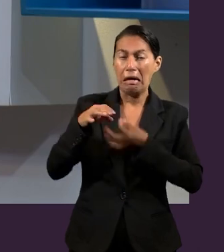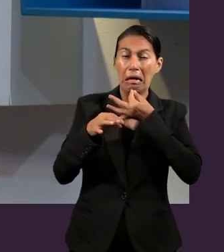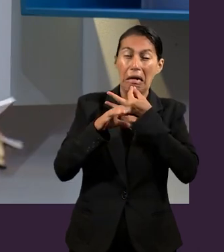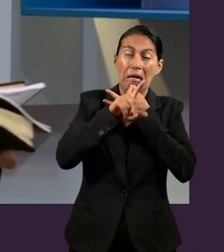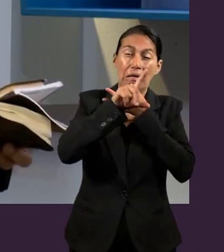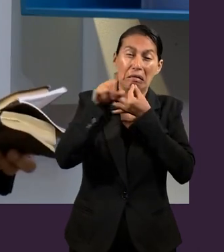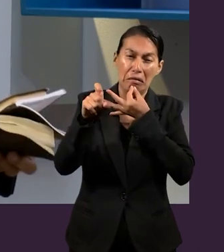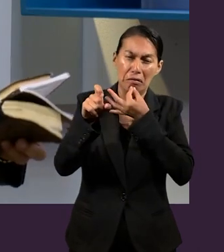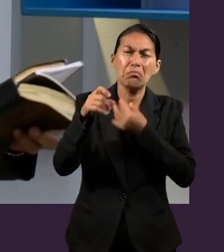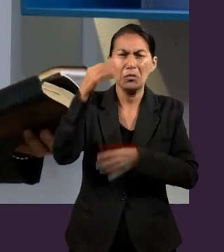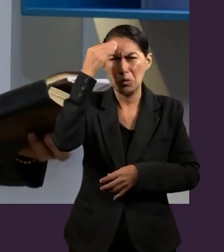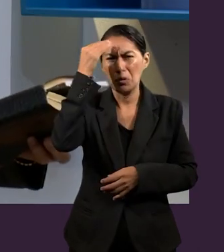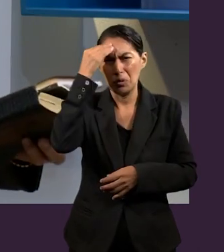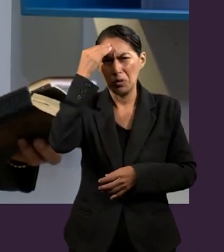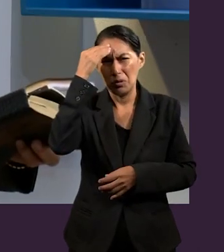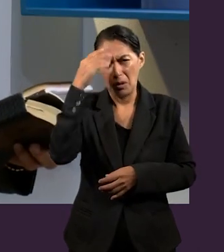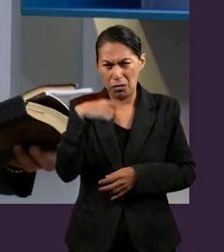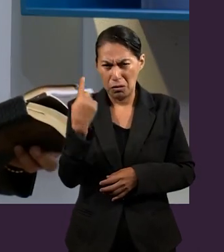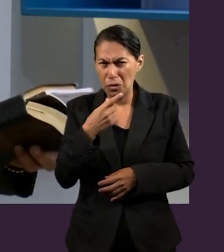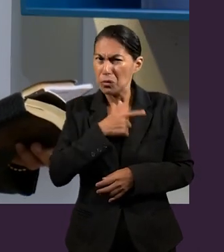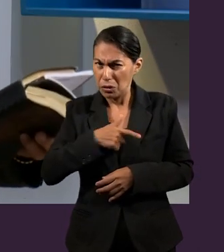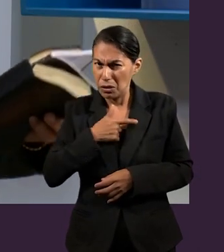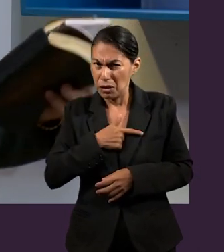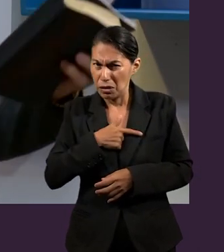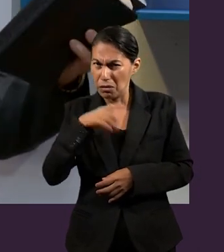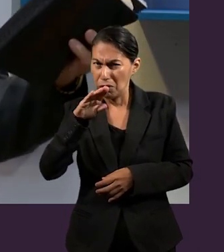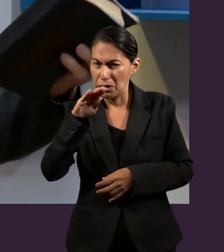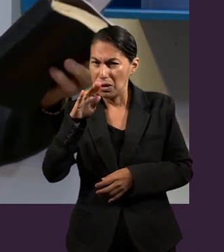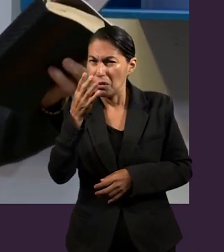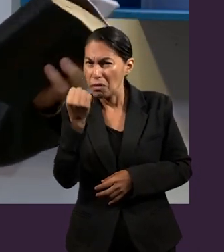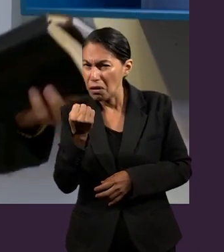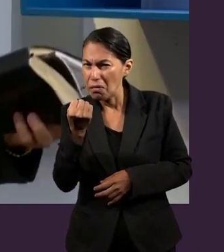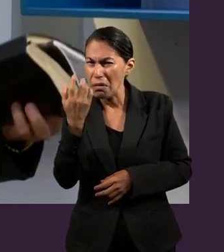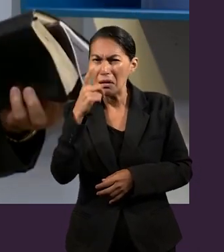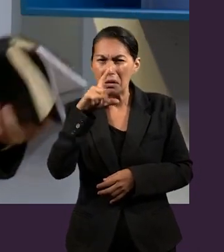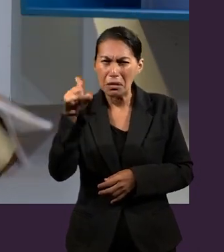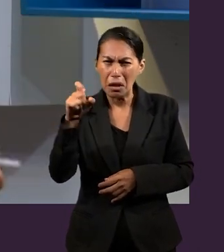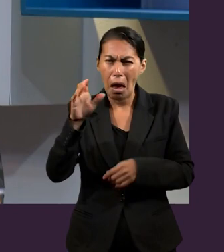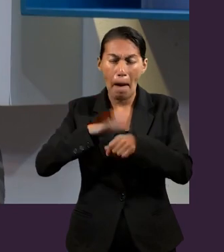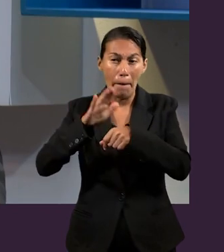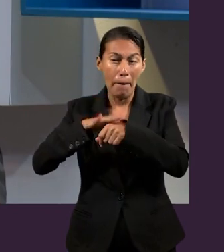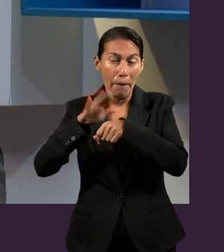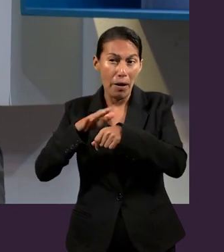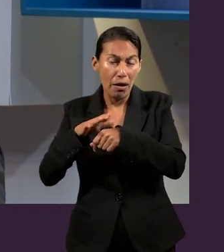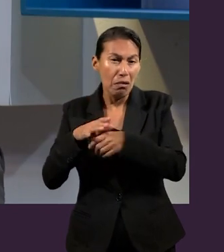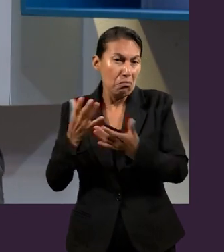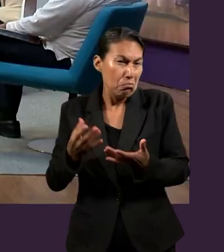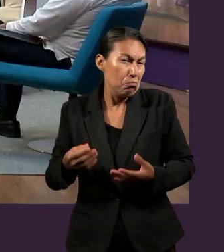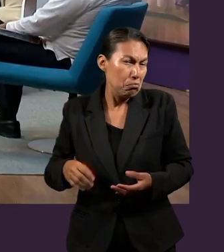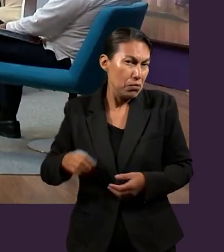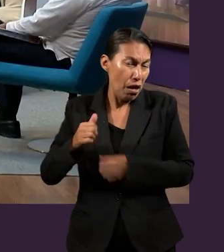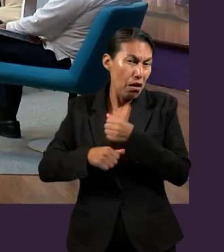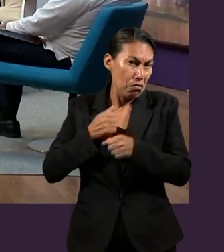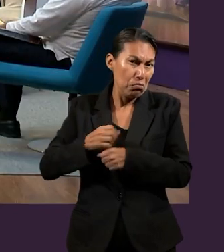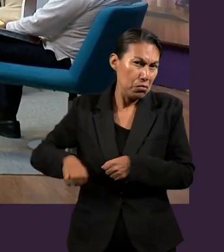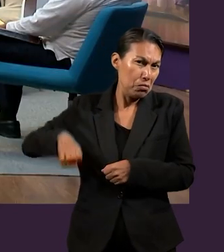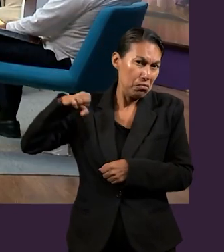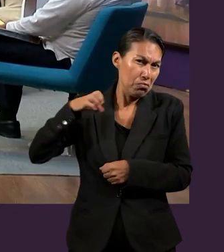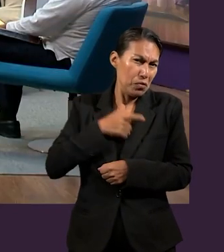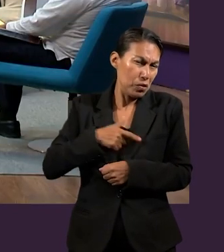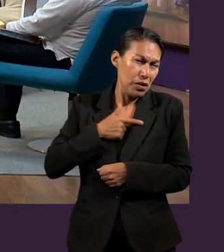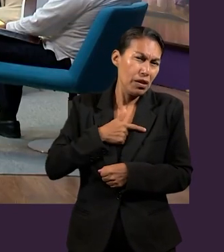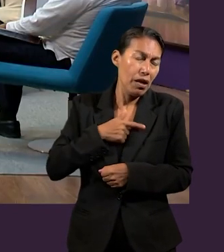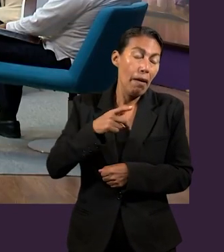Nos gustaría a nosotros también vivir 99 o 100 años o poquito más, pero resulta que la